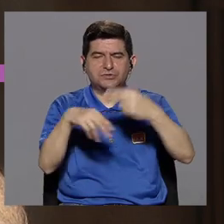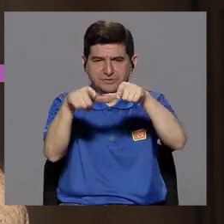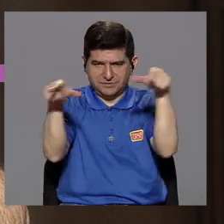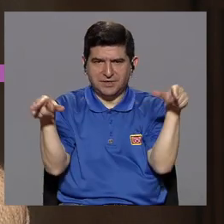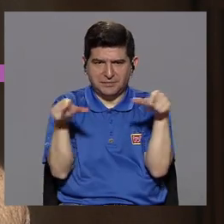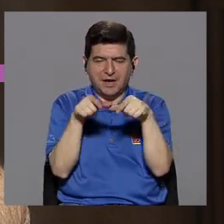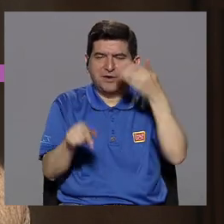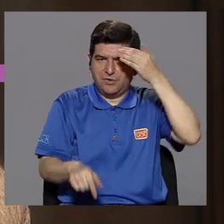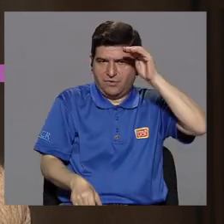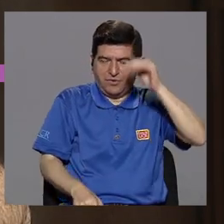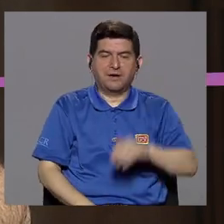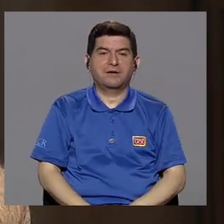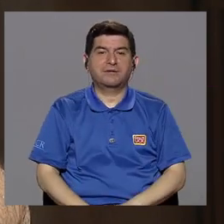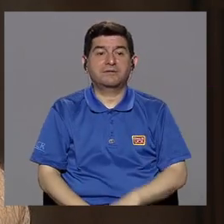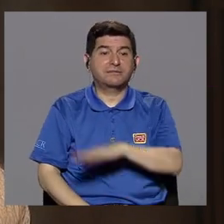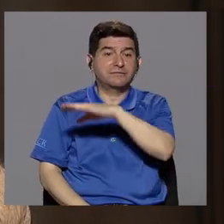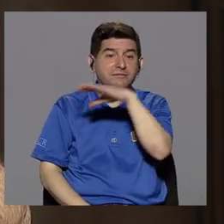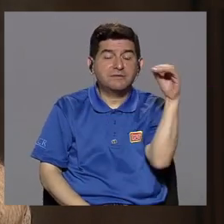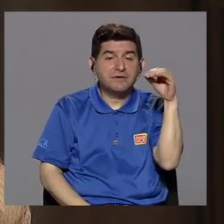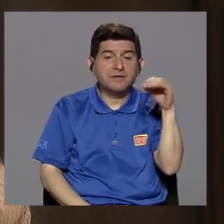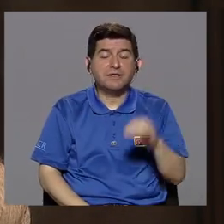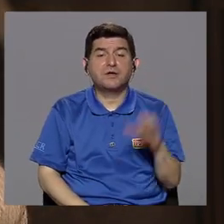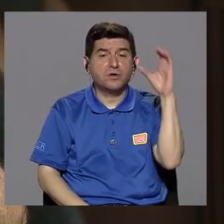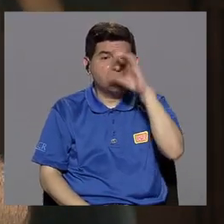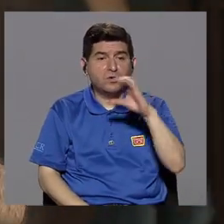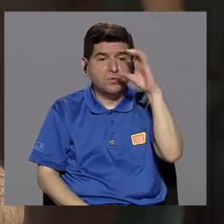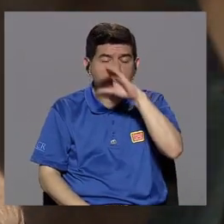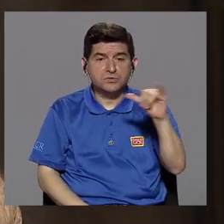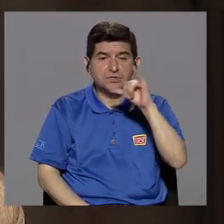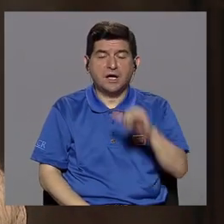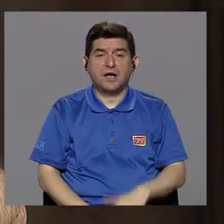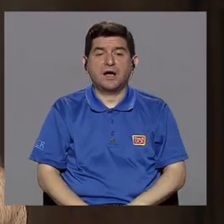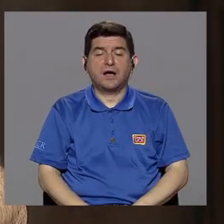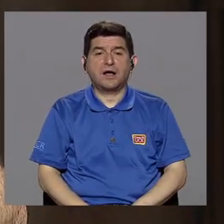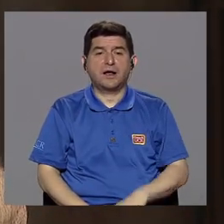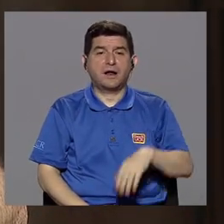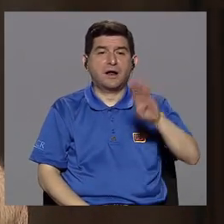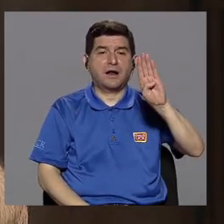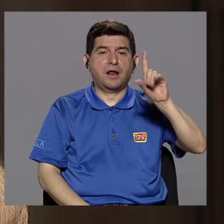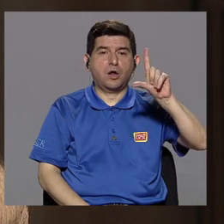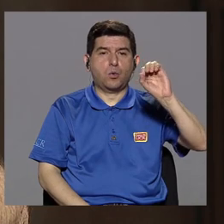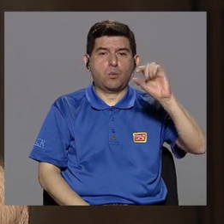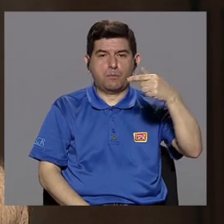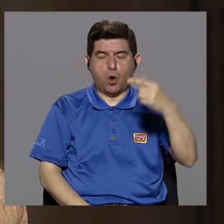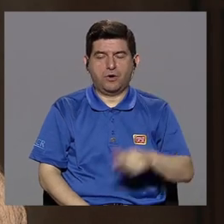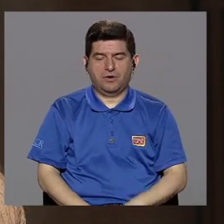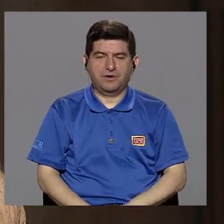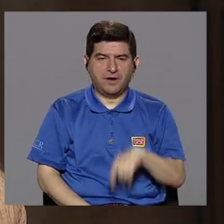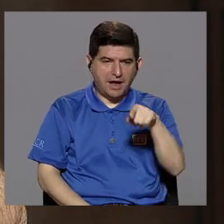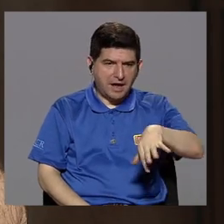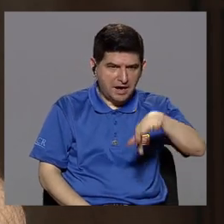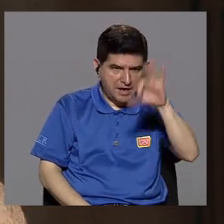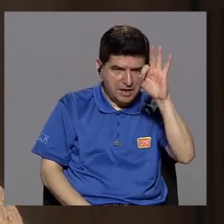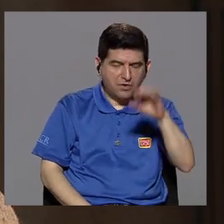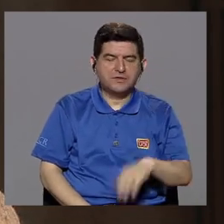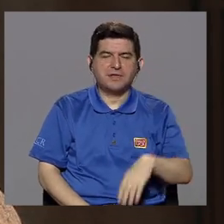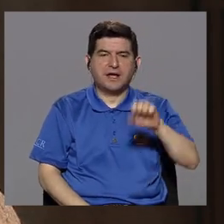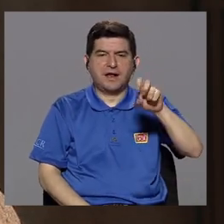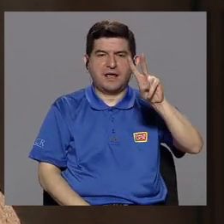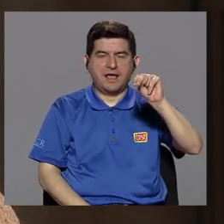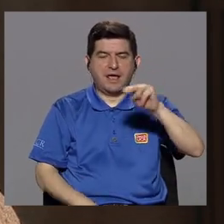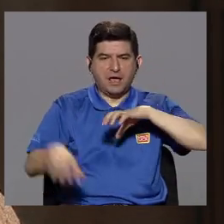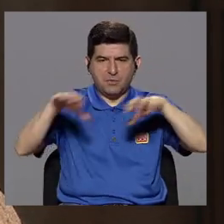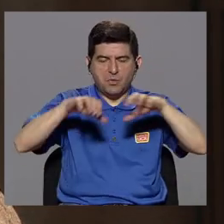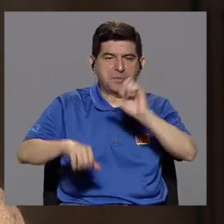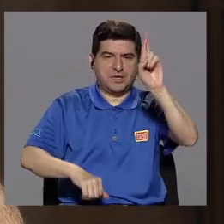y también nos pueden buscar en nuestro blog nos pueden buscar ahí como En Movimiento Costa Rica